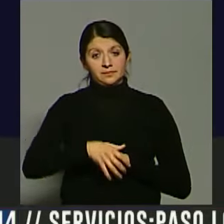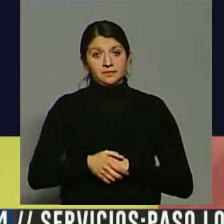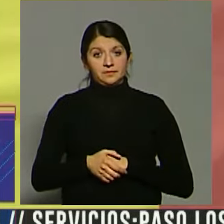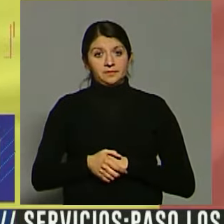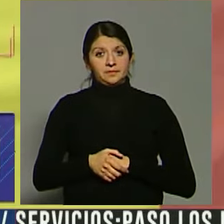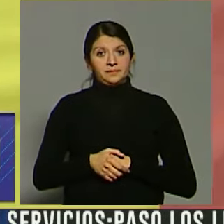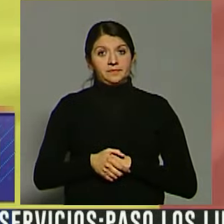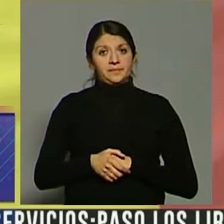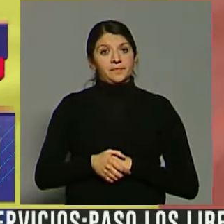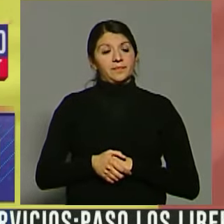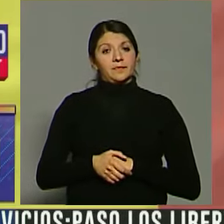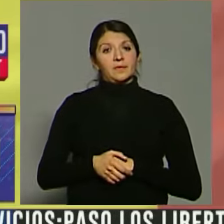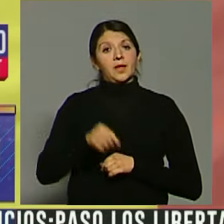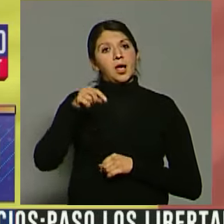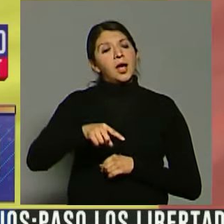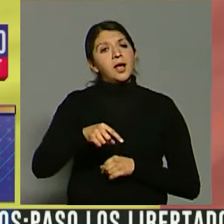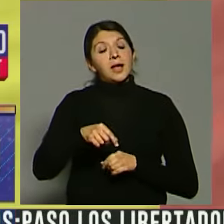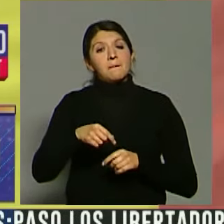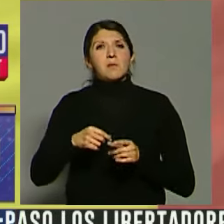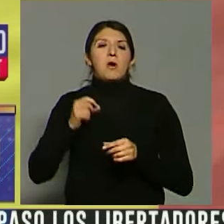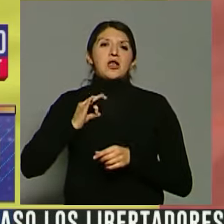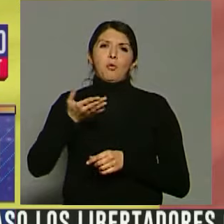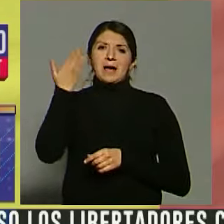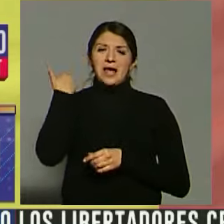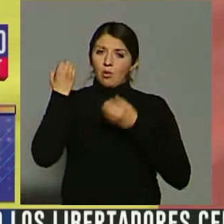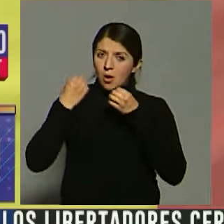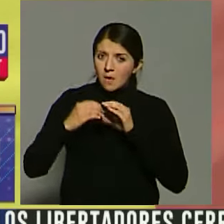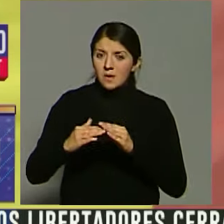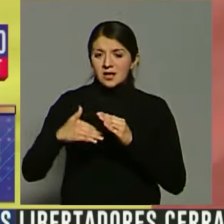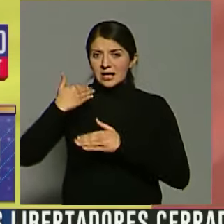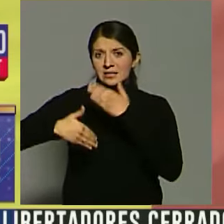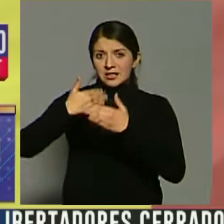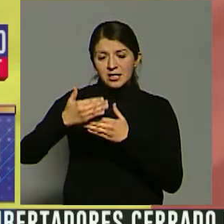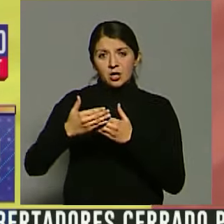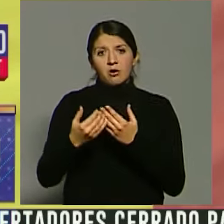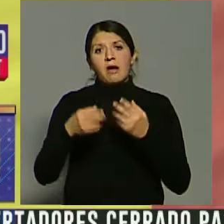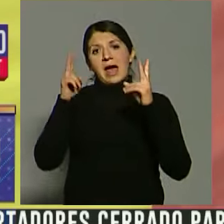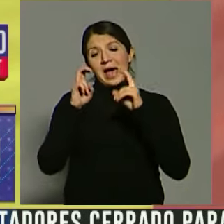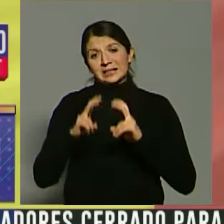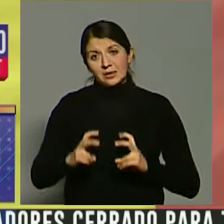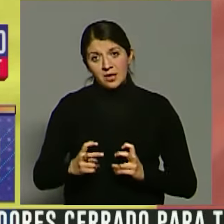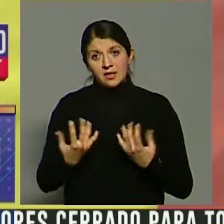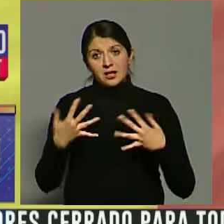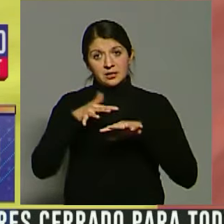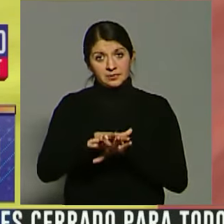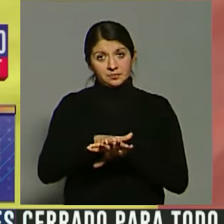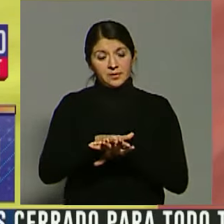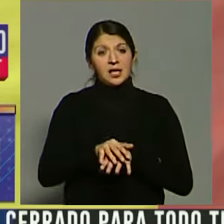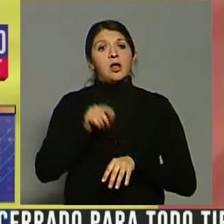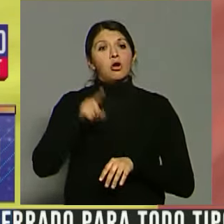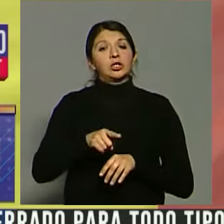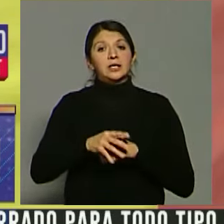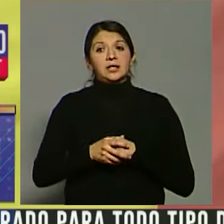Marca en un ciclo de actividades del año pasado en relación a integración comunitaria de la nave universitaria